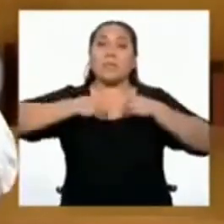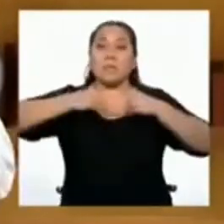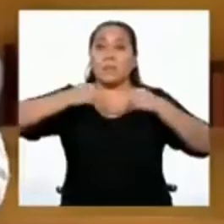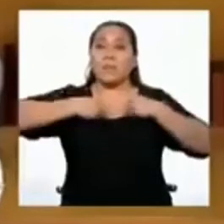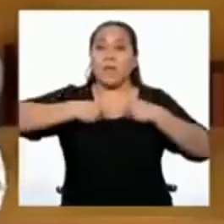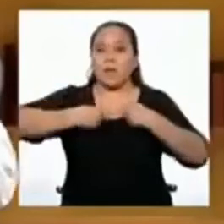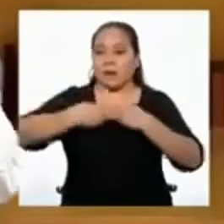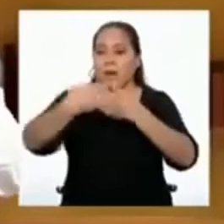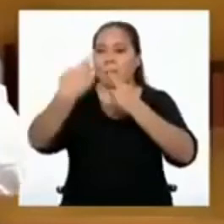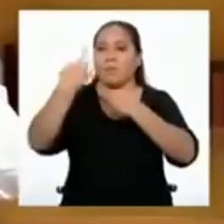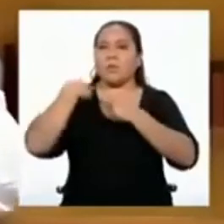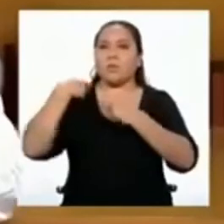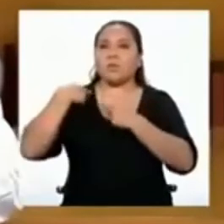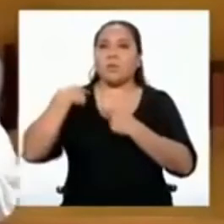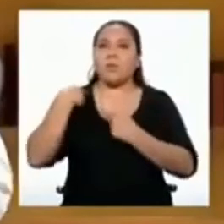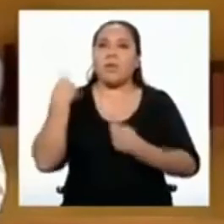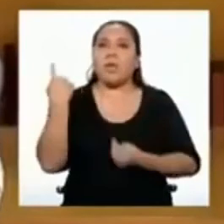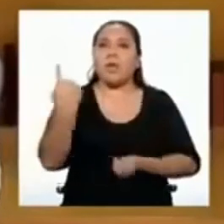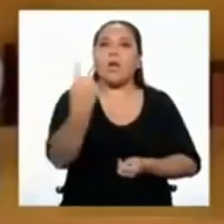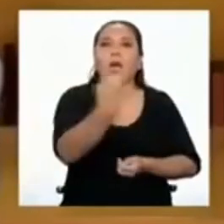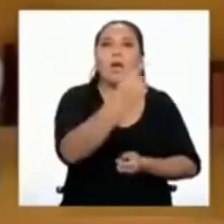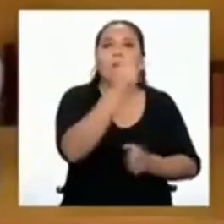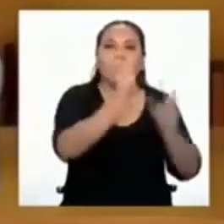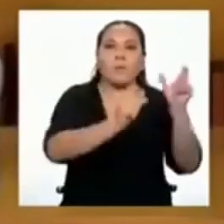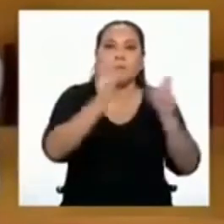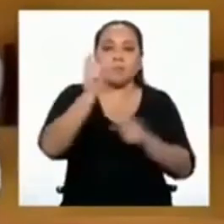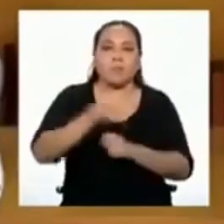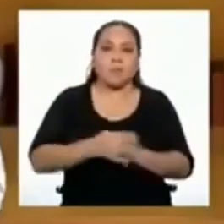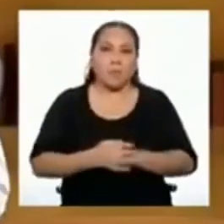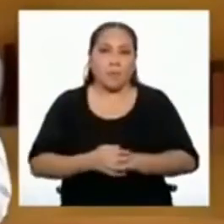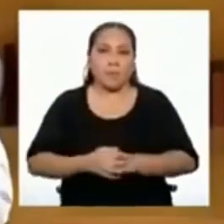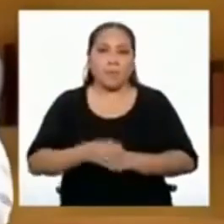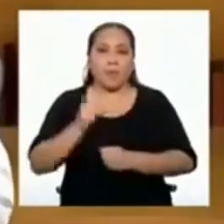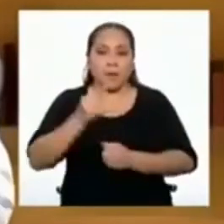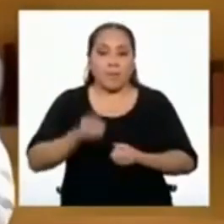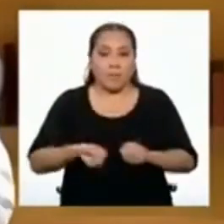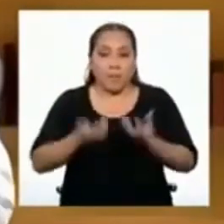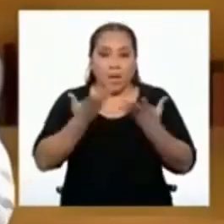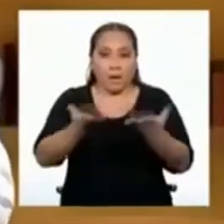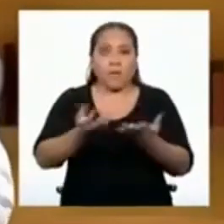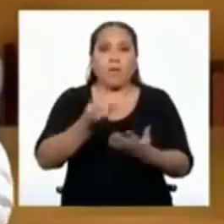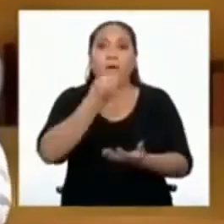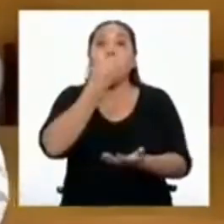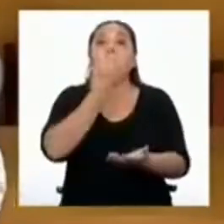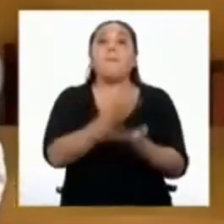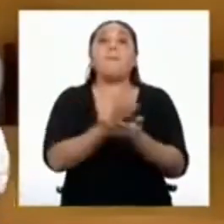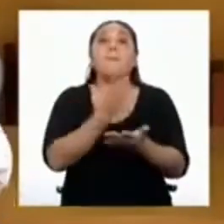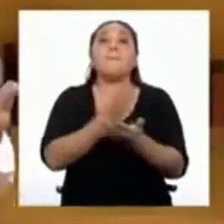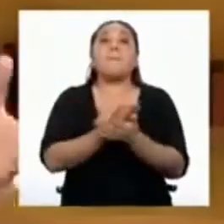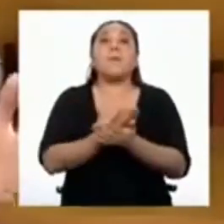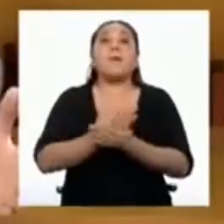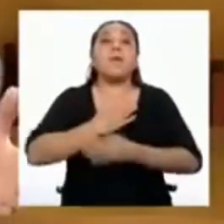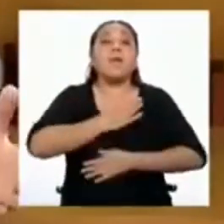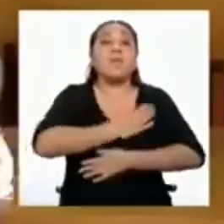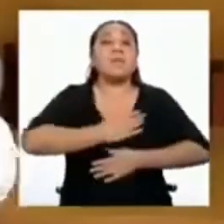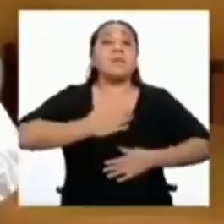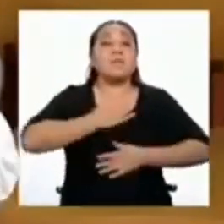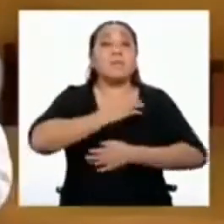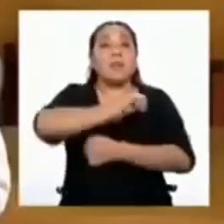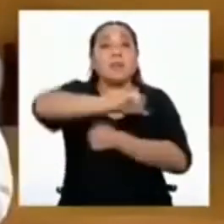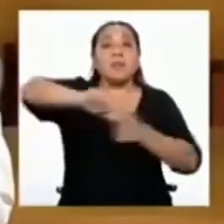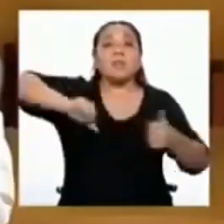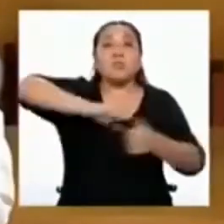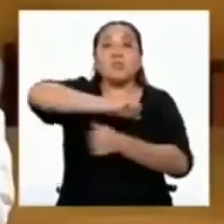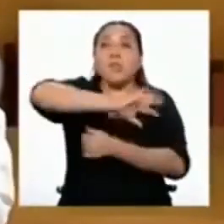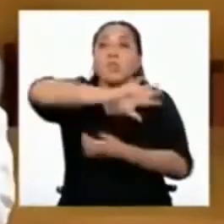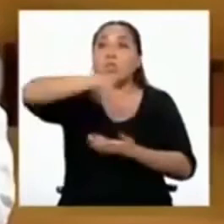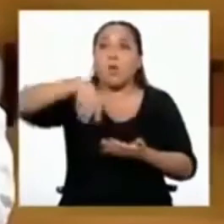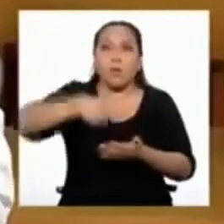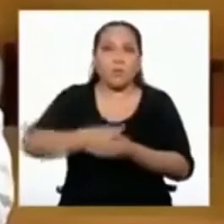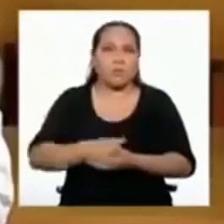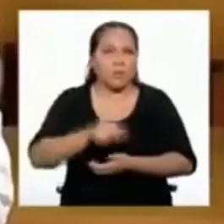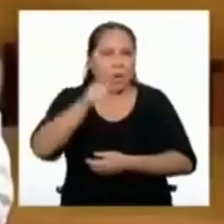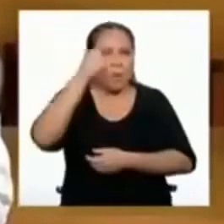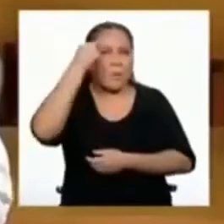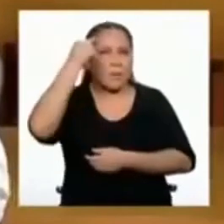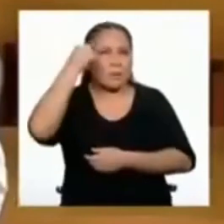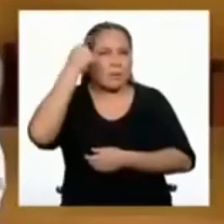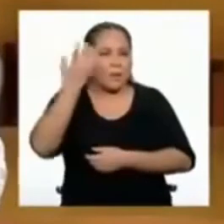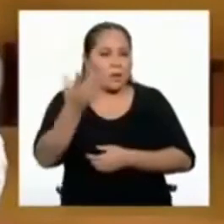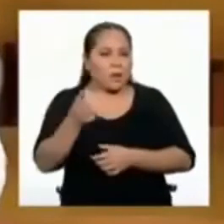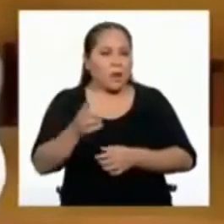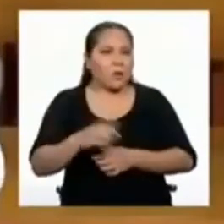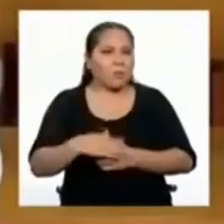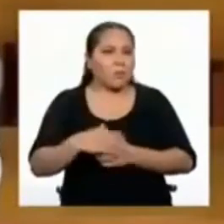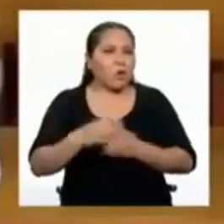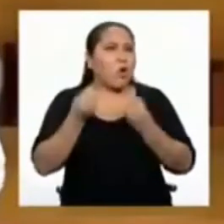rol como ciudadanos responsables para garantizar el bien común. ¿Te has puesto a pensar cómo serán los espacios